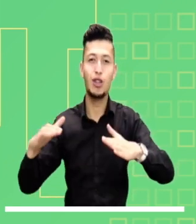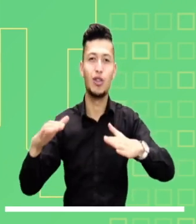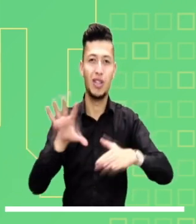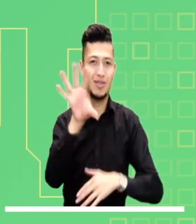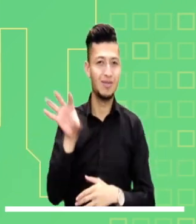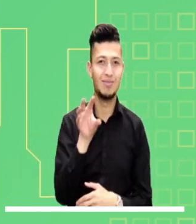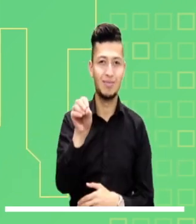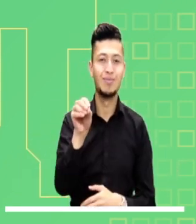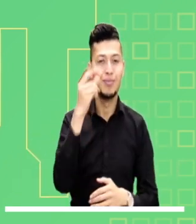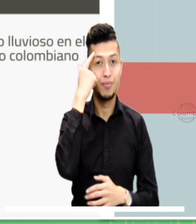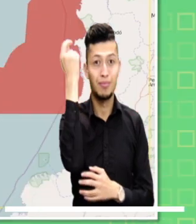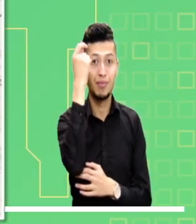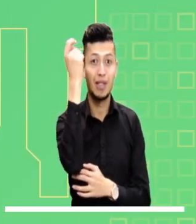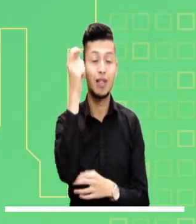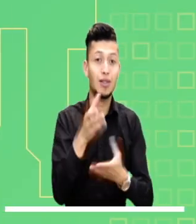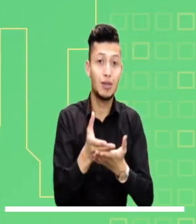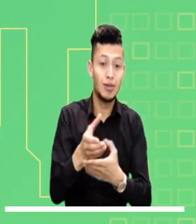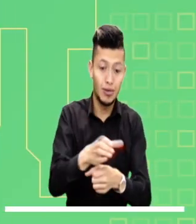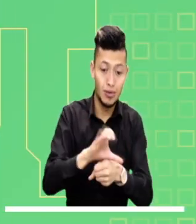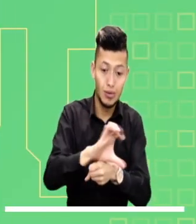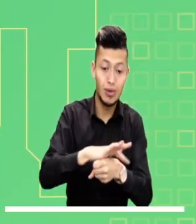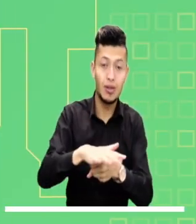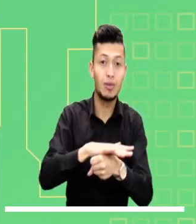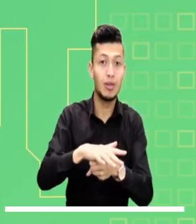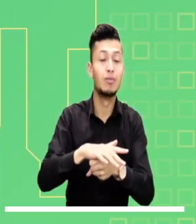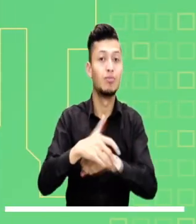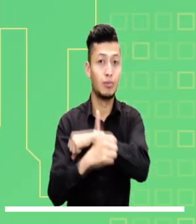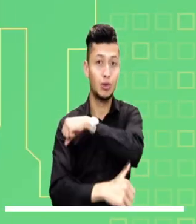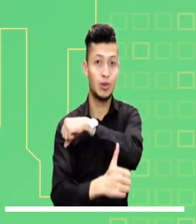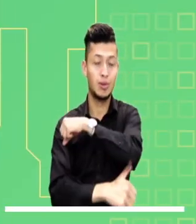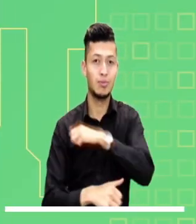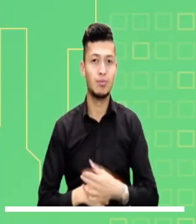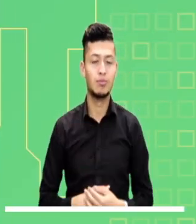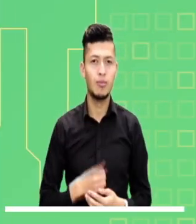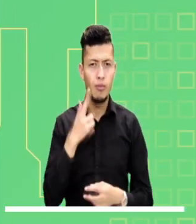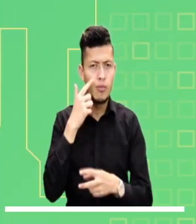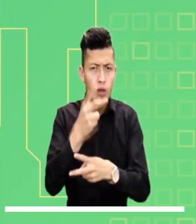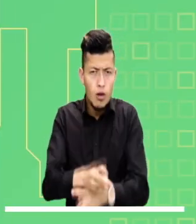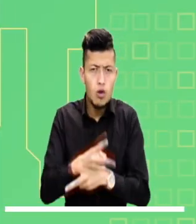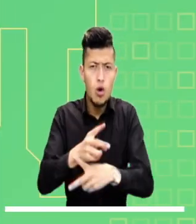inestables de Antioquia, Quindío, Meta, Cundinamarca y de Boyacá.